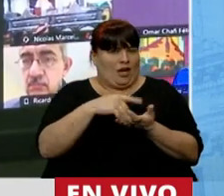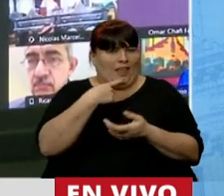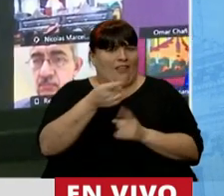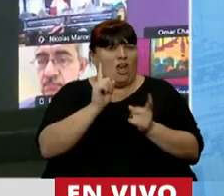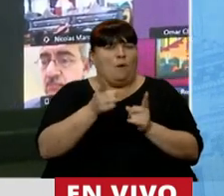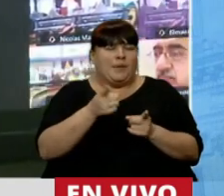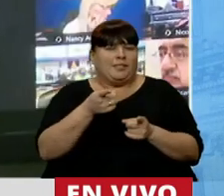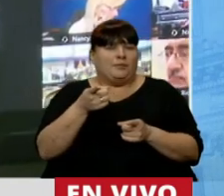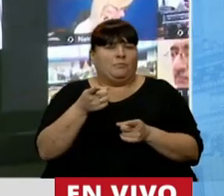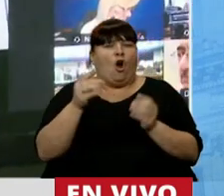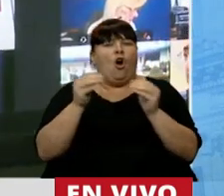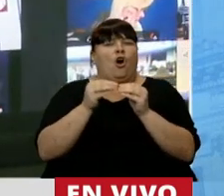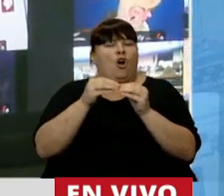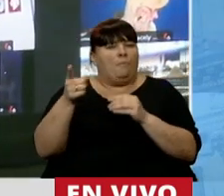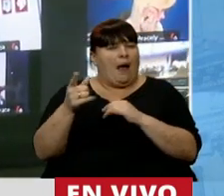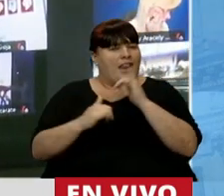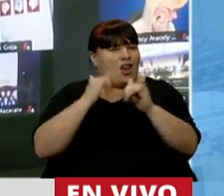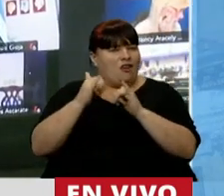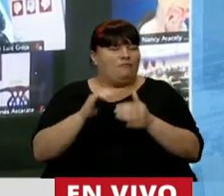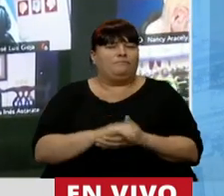bien un gran compañero,